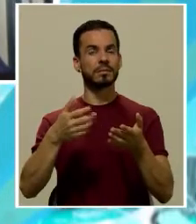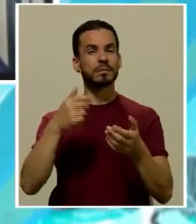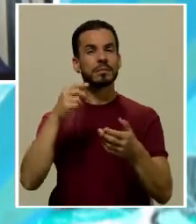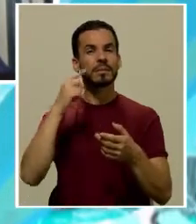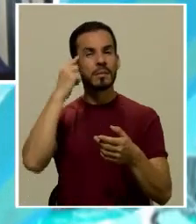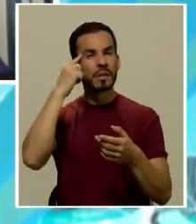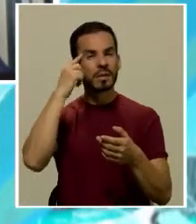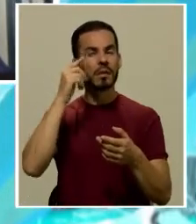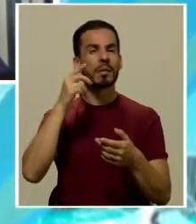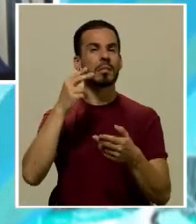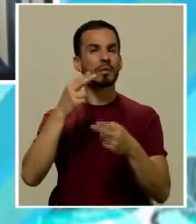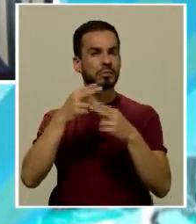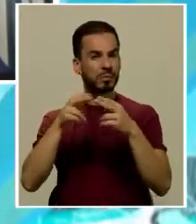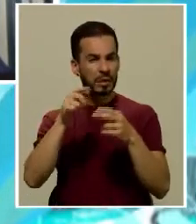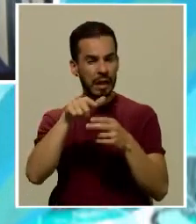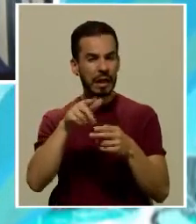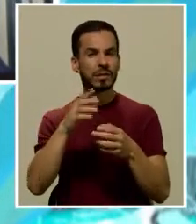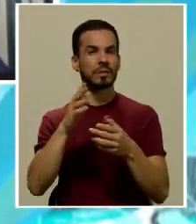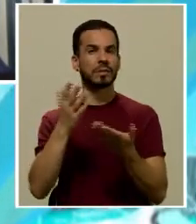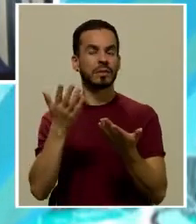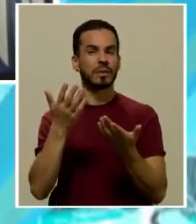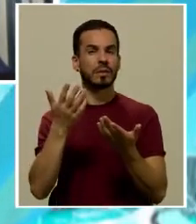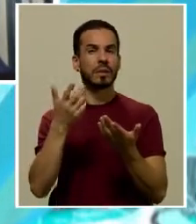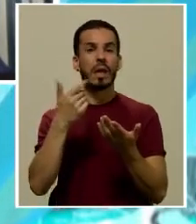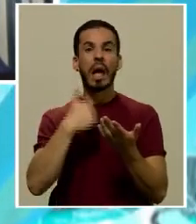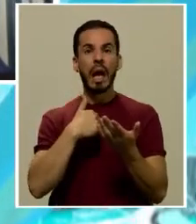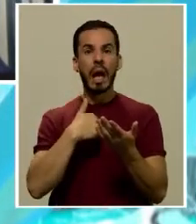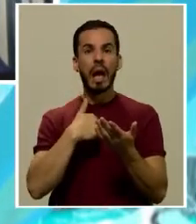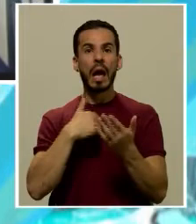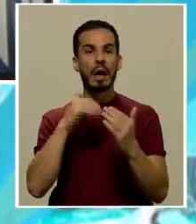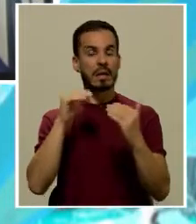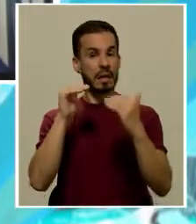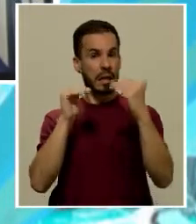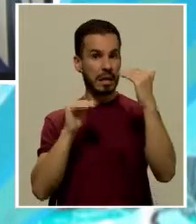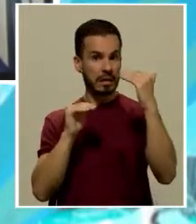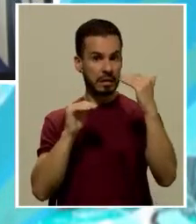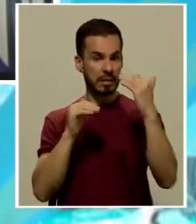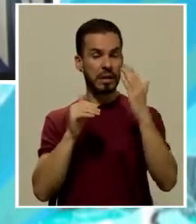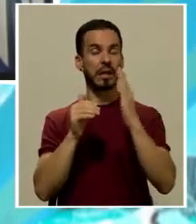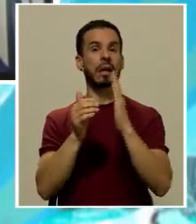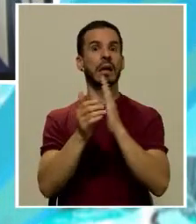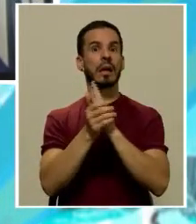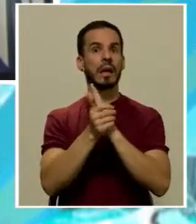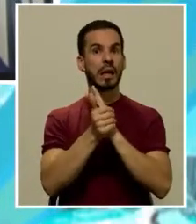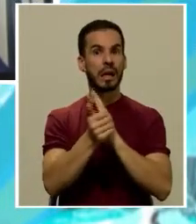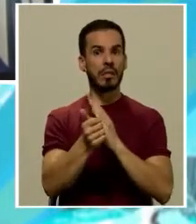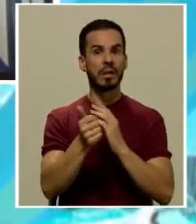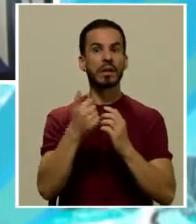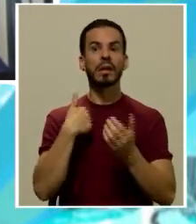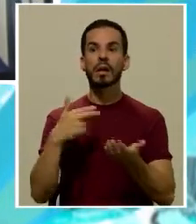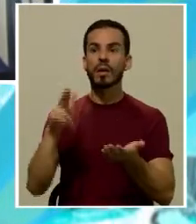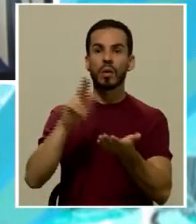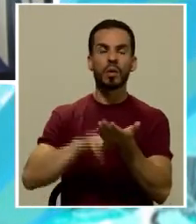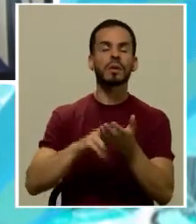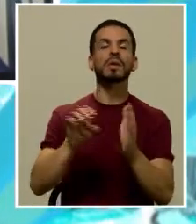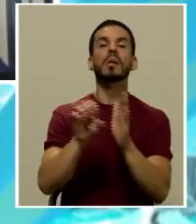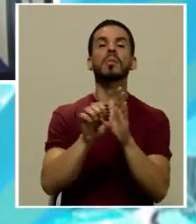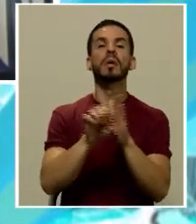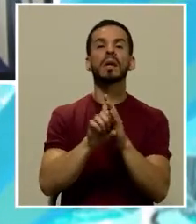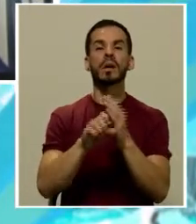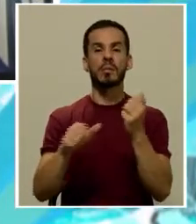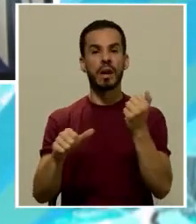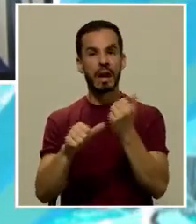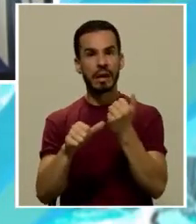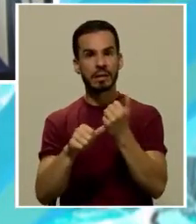reflexionemos un poco sobre eso porque hay asimetría en la capacidad de contratar por ejemplo